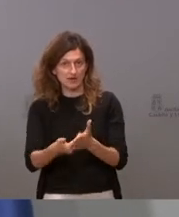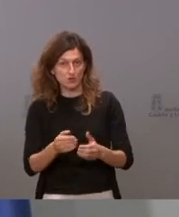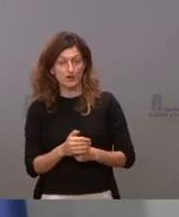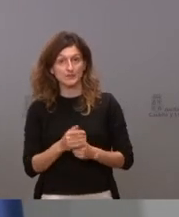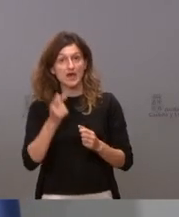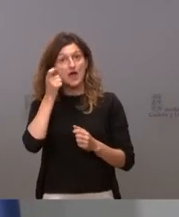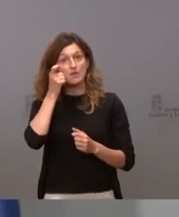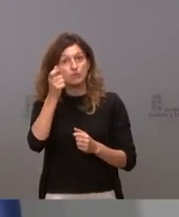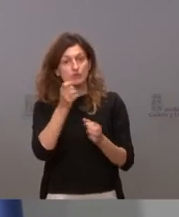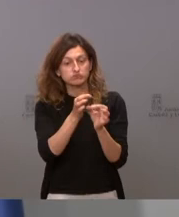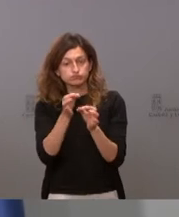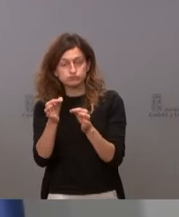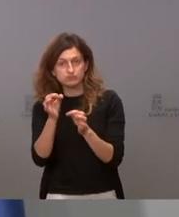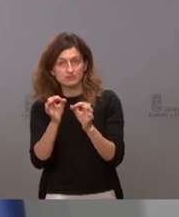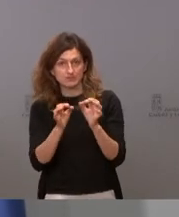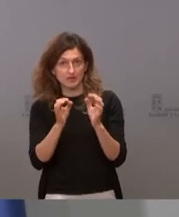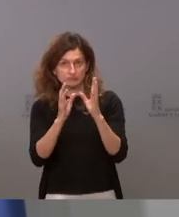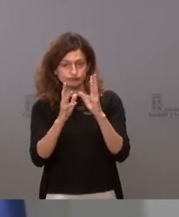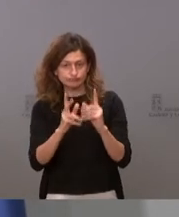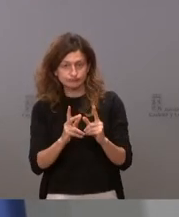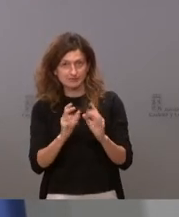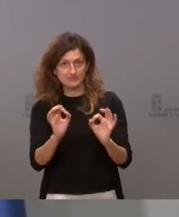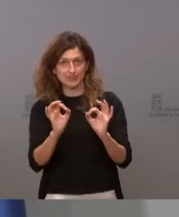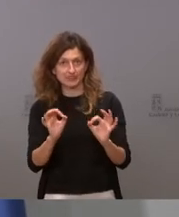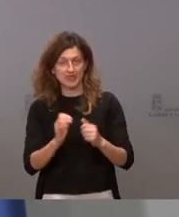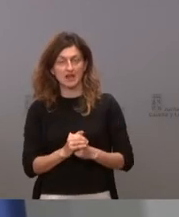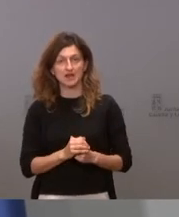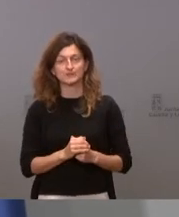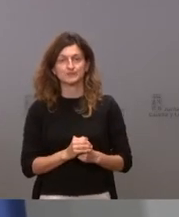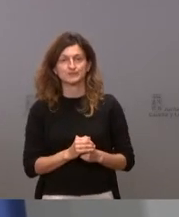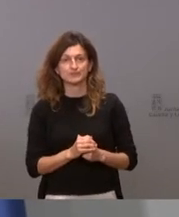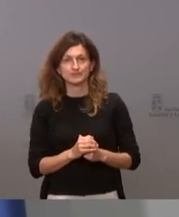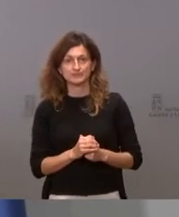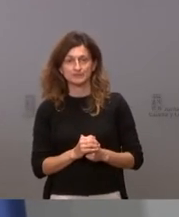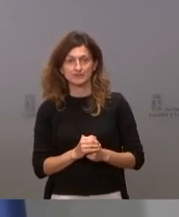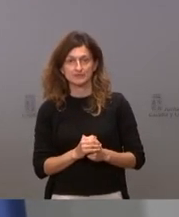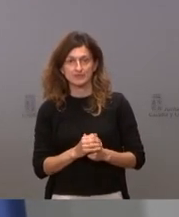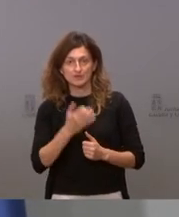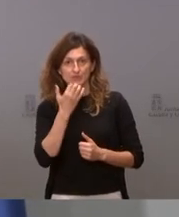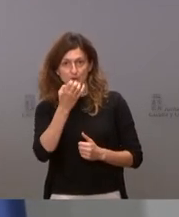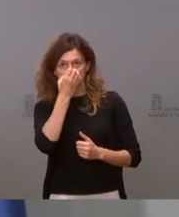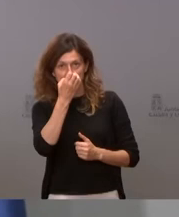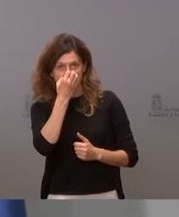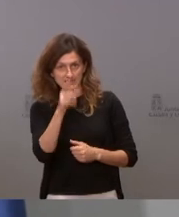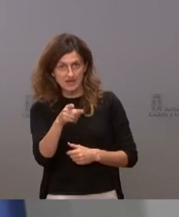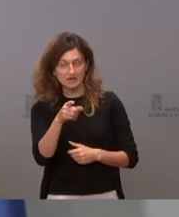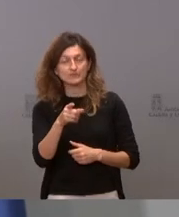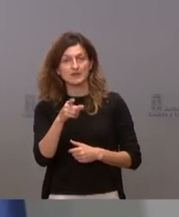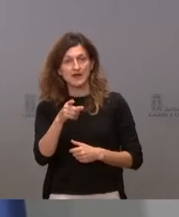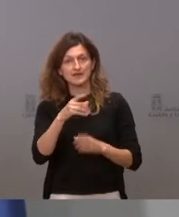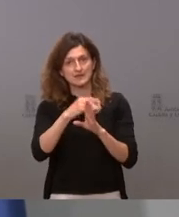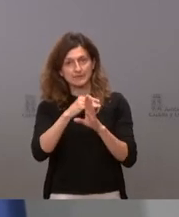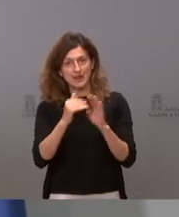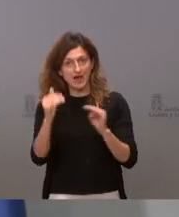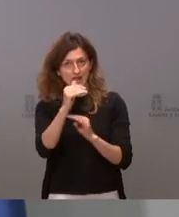municipios con una incidencia especial, Peñanubla, Toro, Medina del Campo, que están todavía en niveles